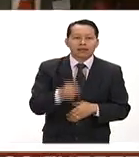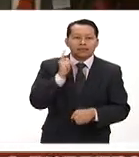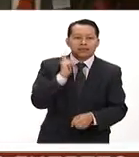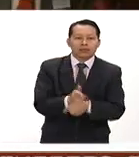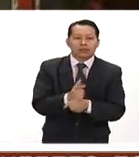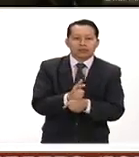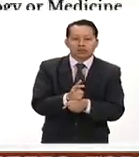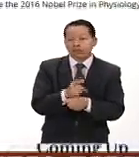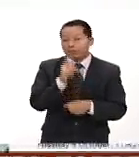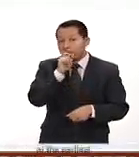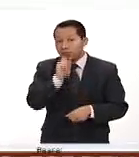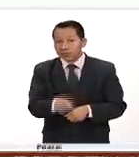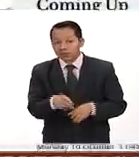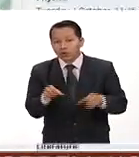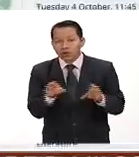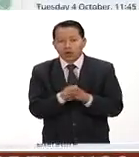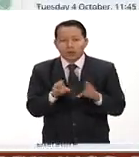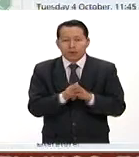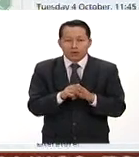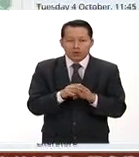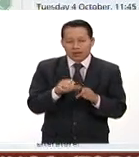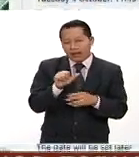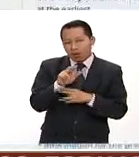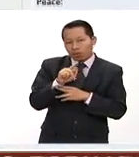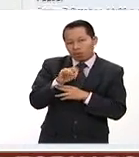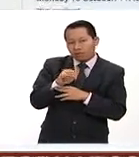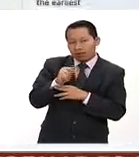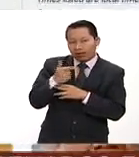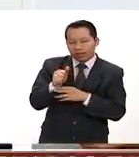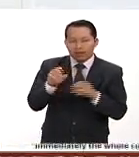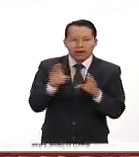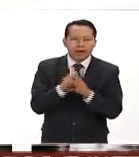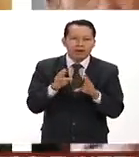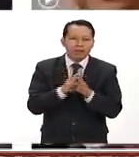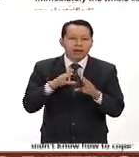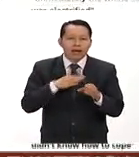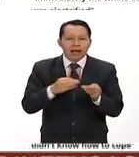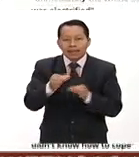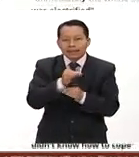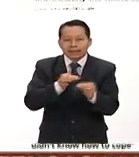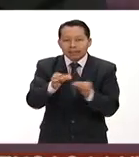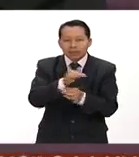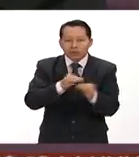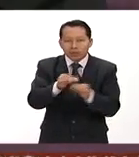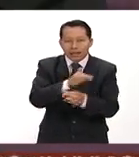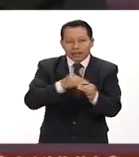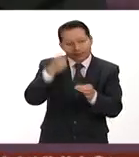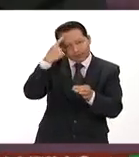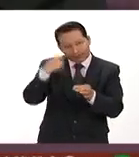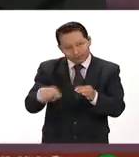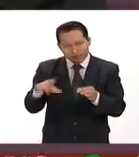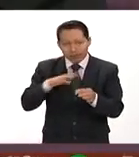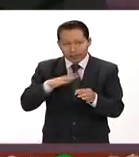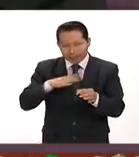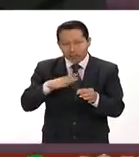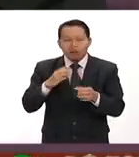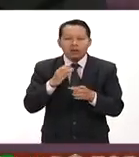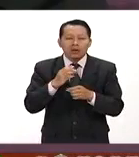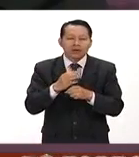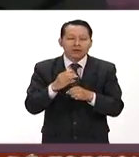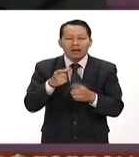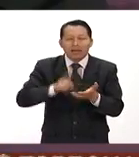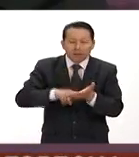mecanismos de la autofagia autofagia es decir el sistema que utilizan las células para deshacerse de organismos defectuosos